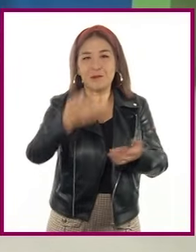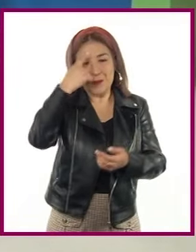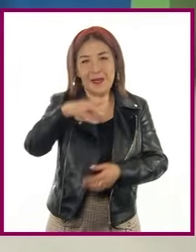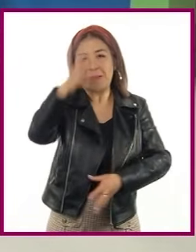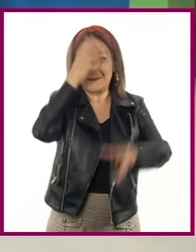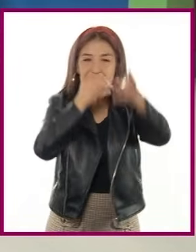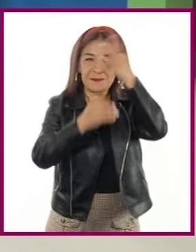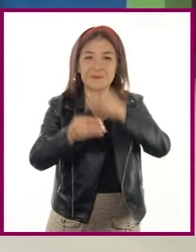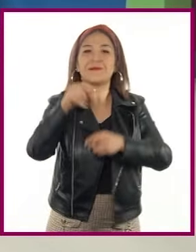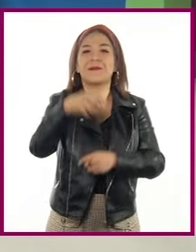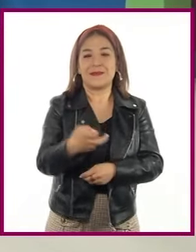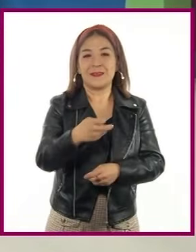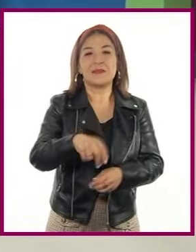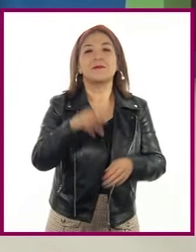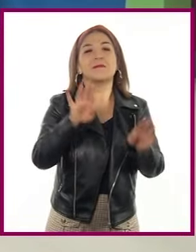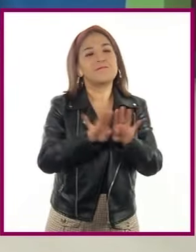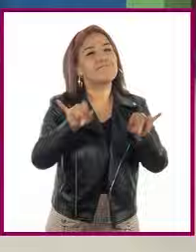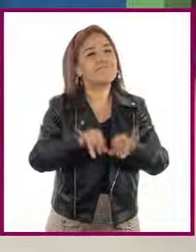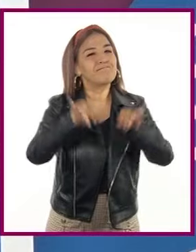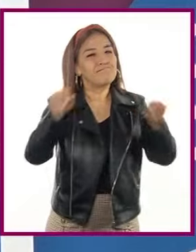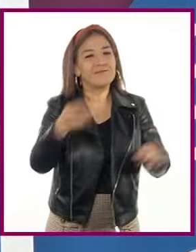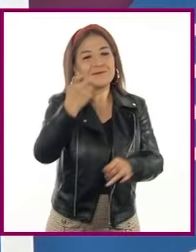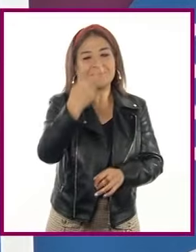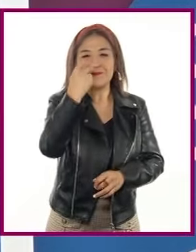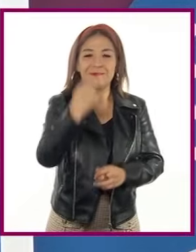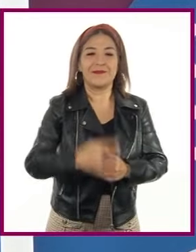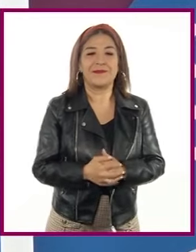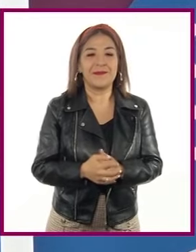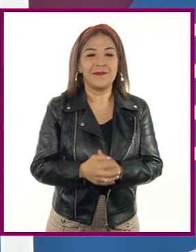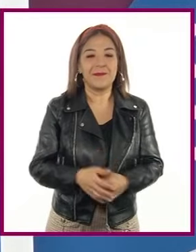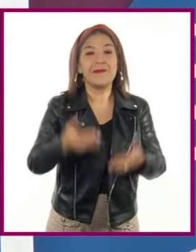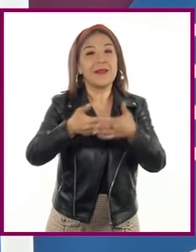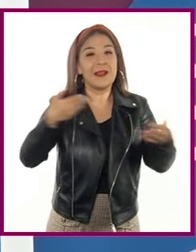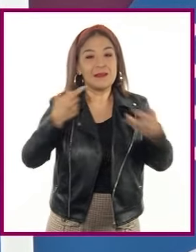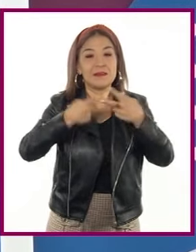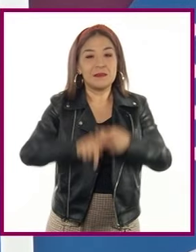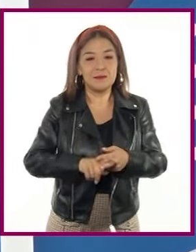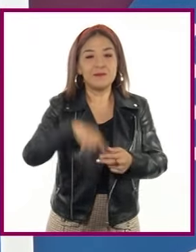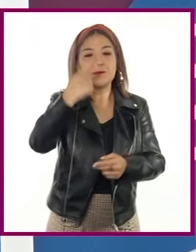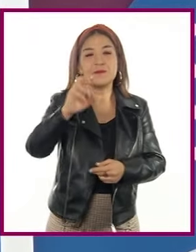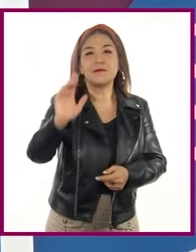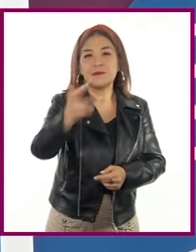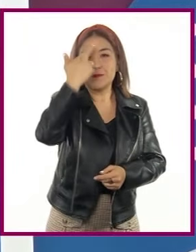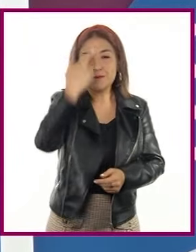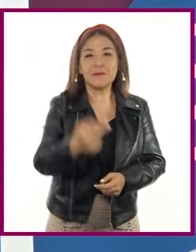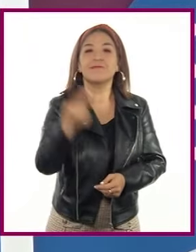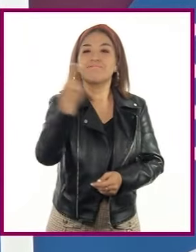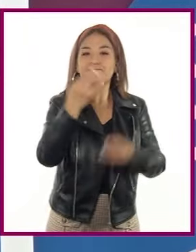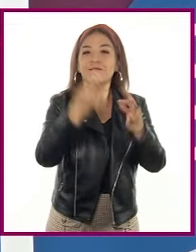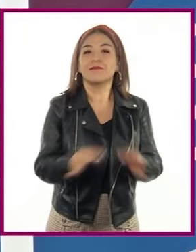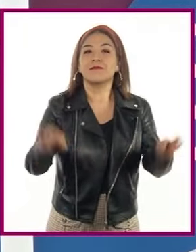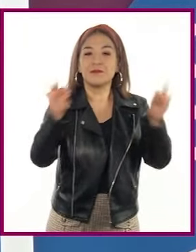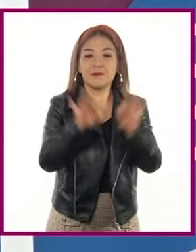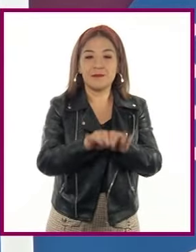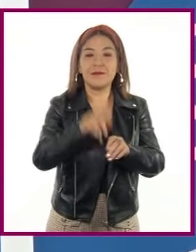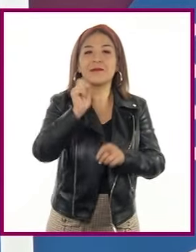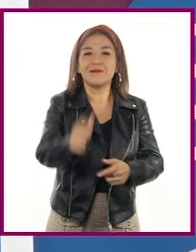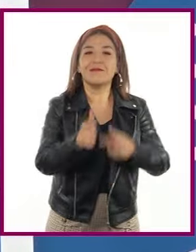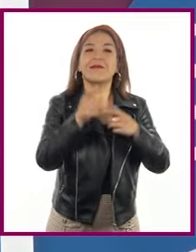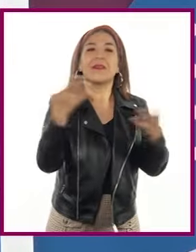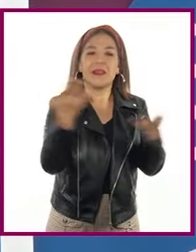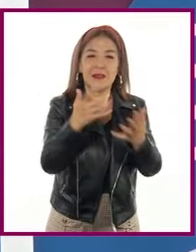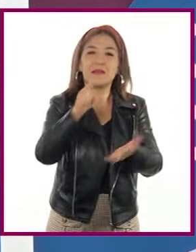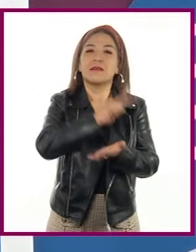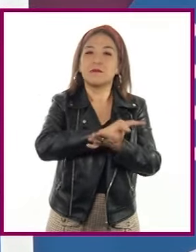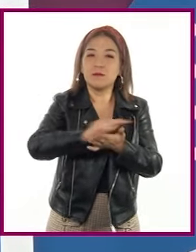seguir aprendiendo en esta modalidad a distancia. Antes de iniciar, les recordamos que es de suma importancia seguir llevando a